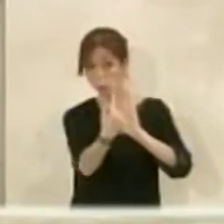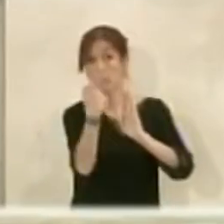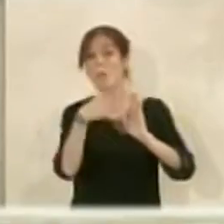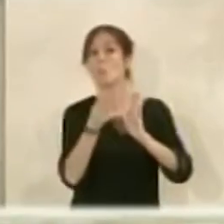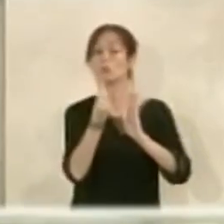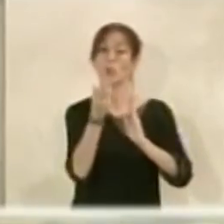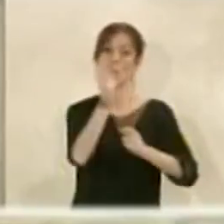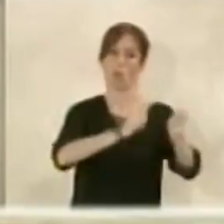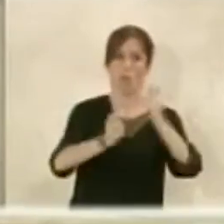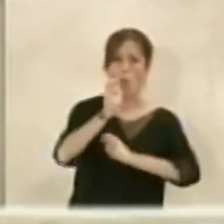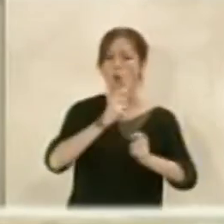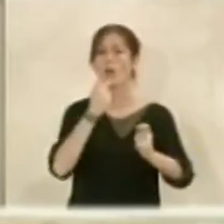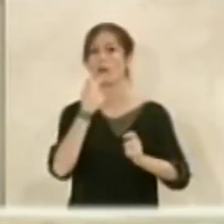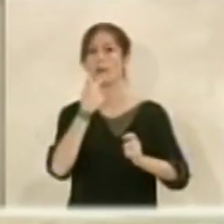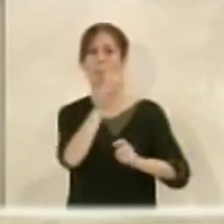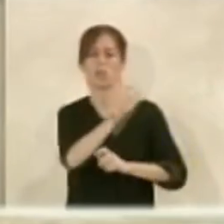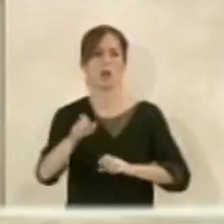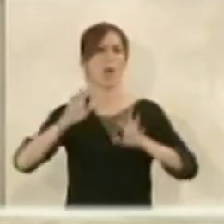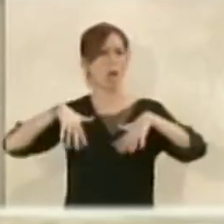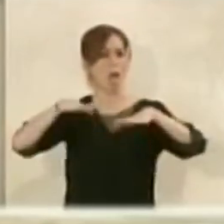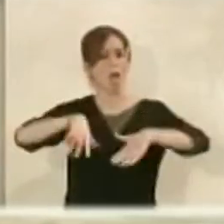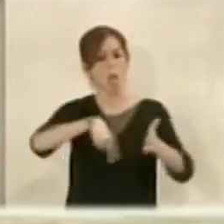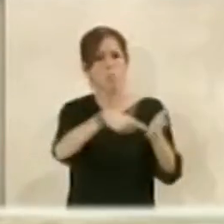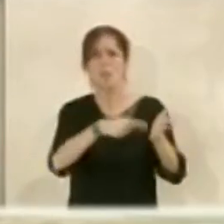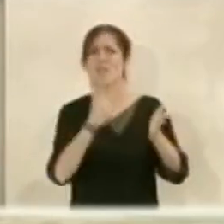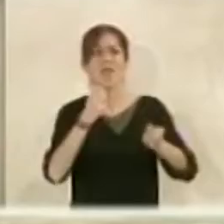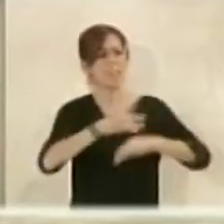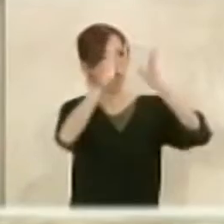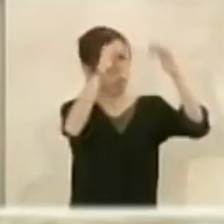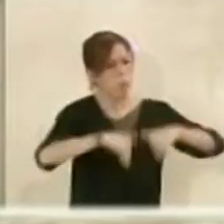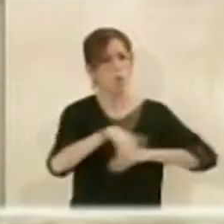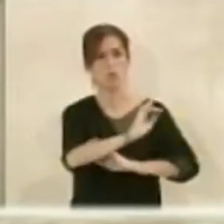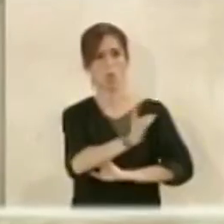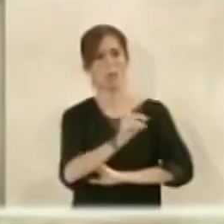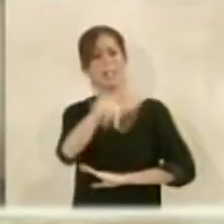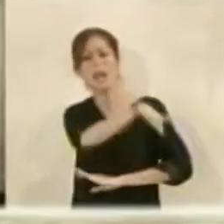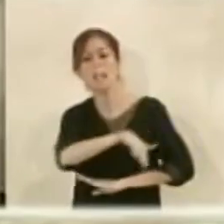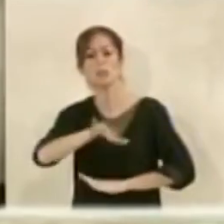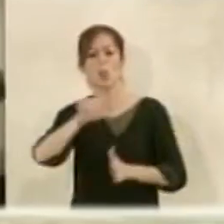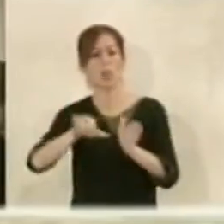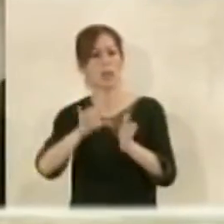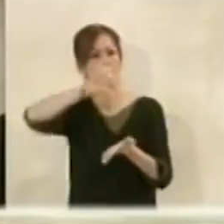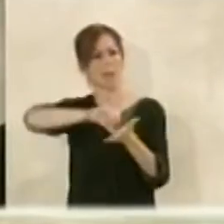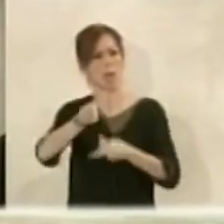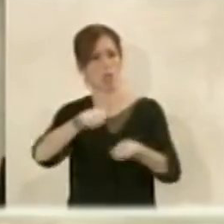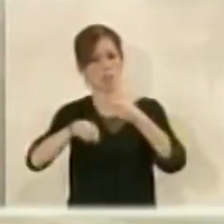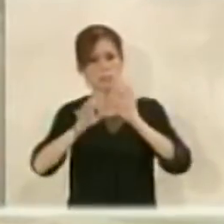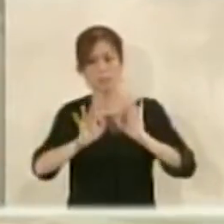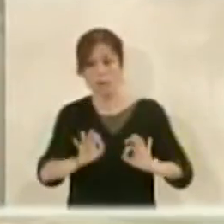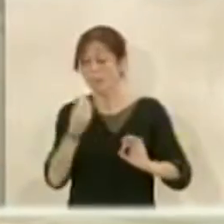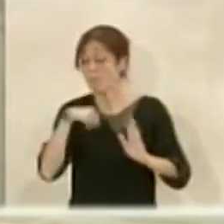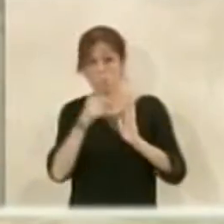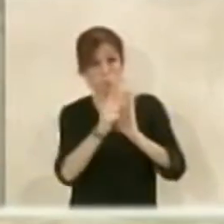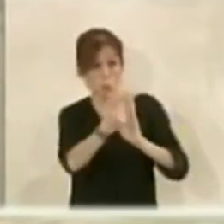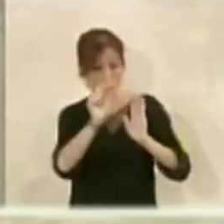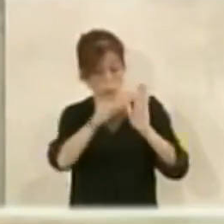muchos colectivos que se manifestaron que no se tirara que estaba en un entorno del mercado. Es decir, estamos en la